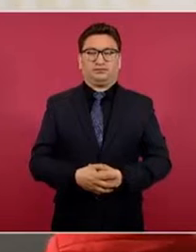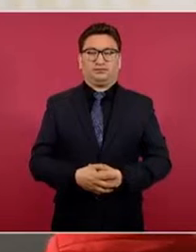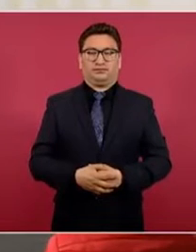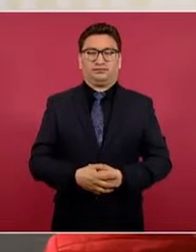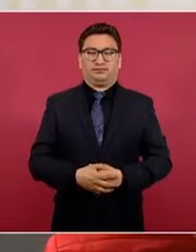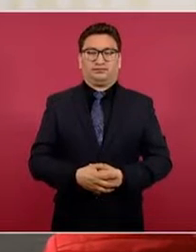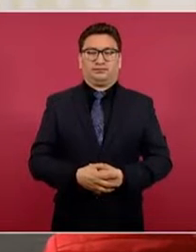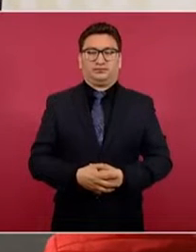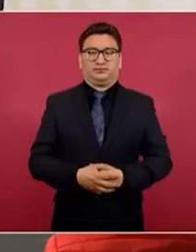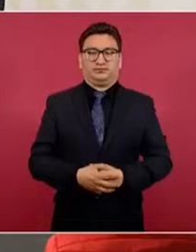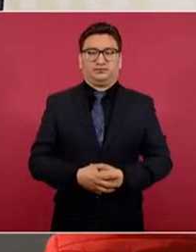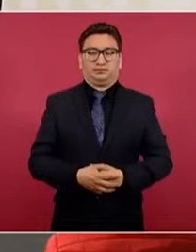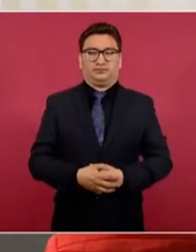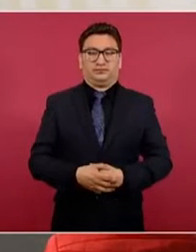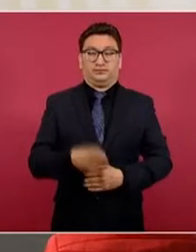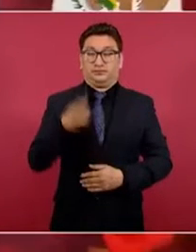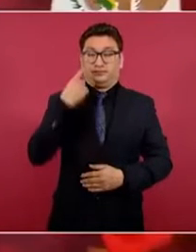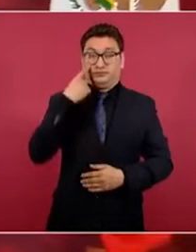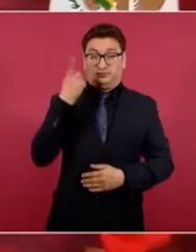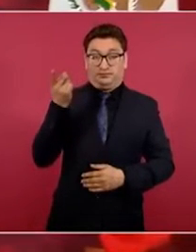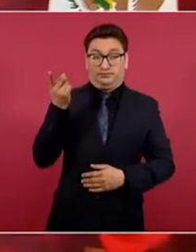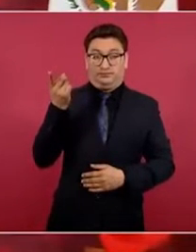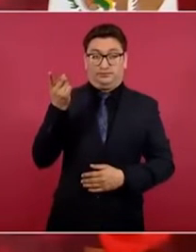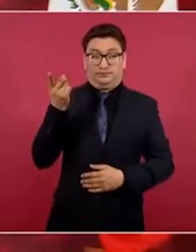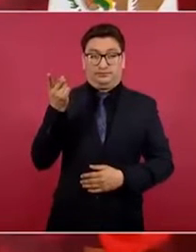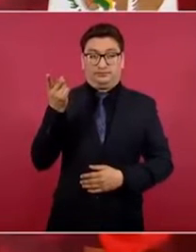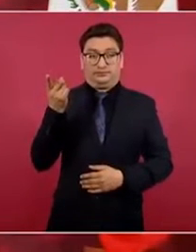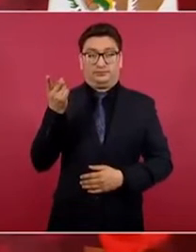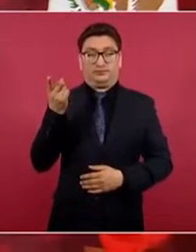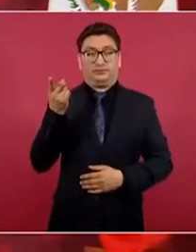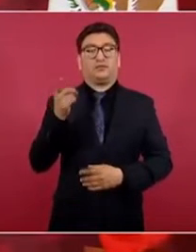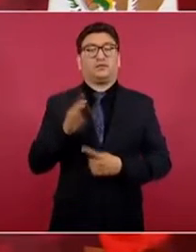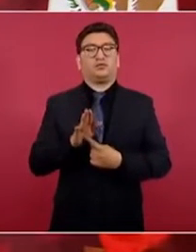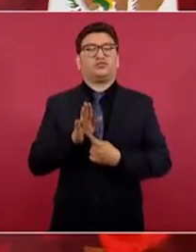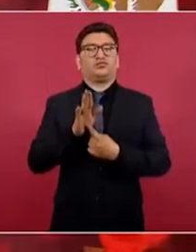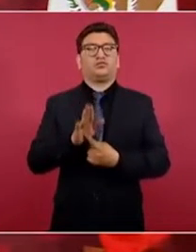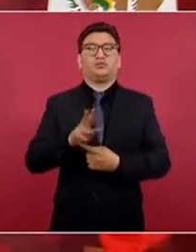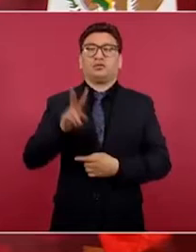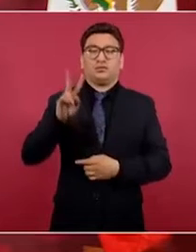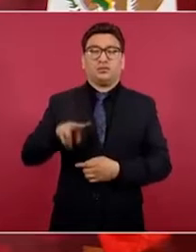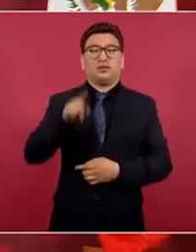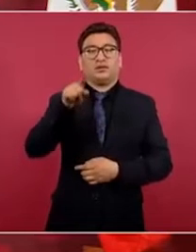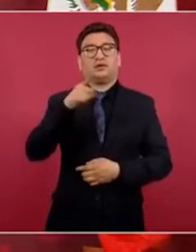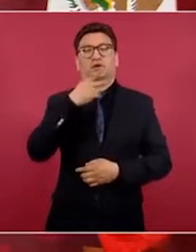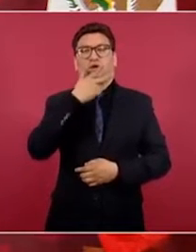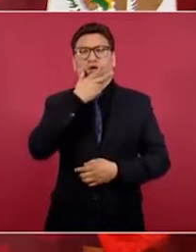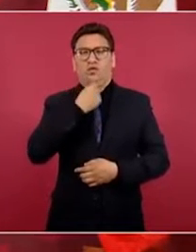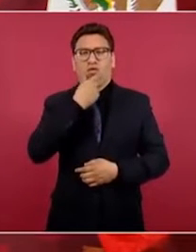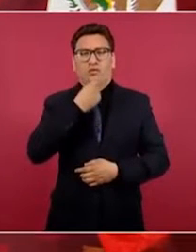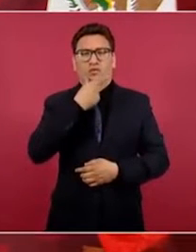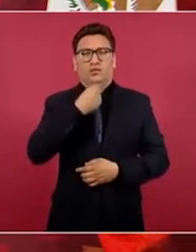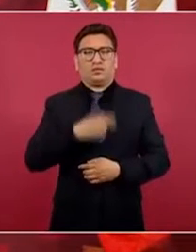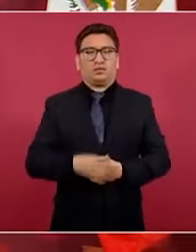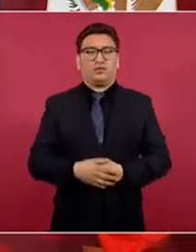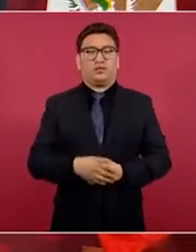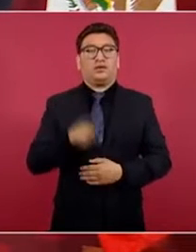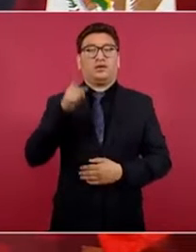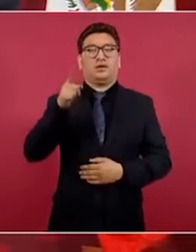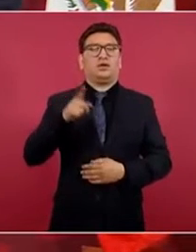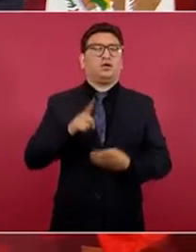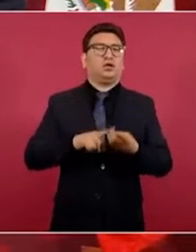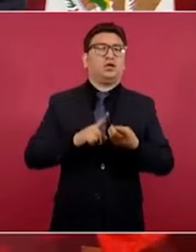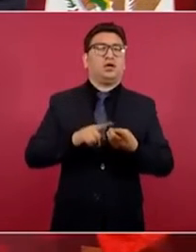Y se demostró que el señor es italiano